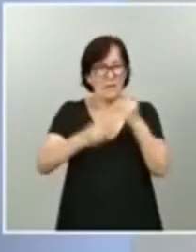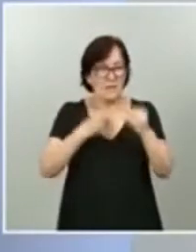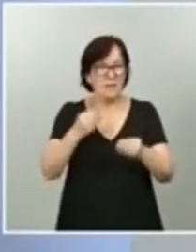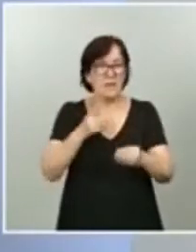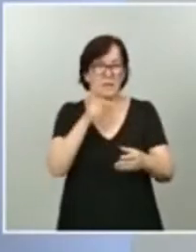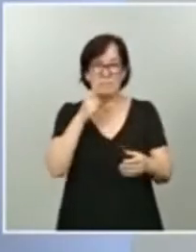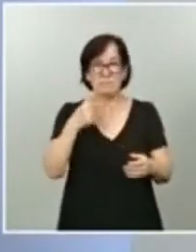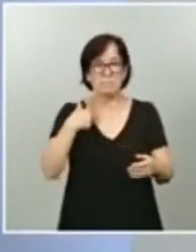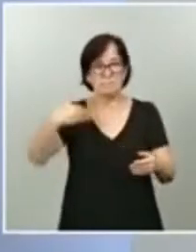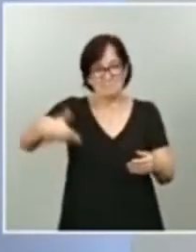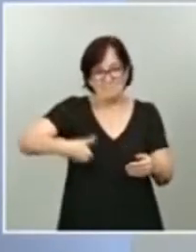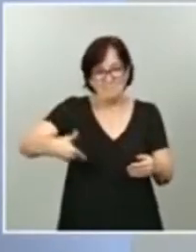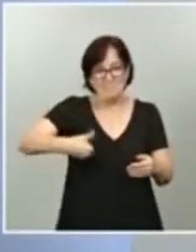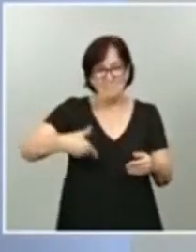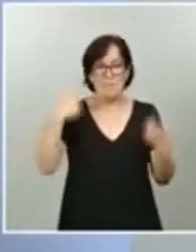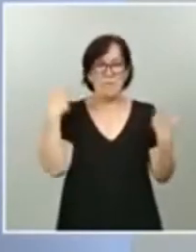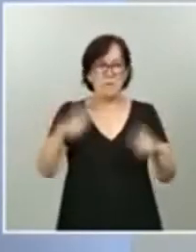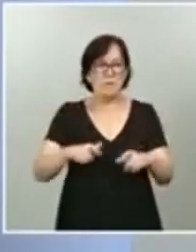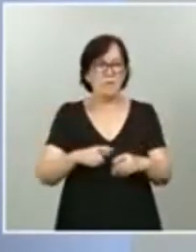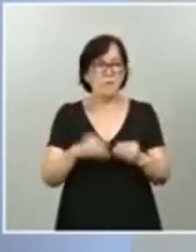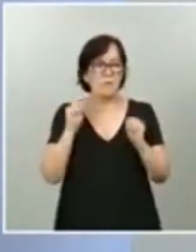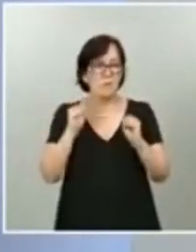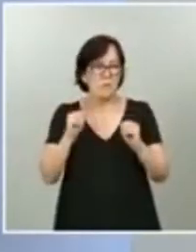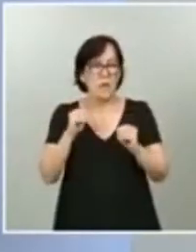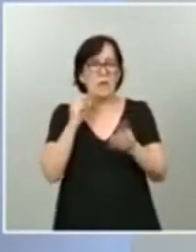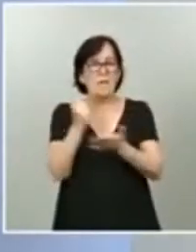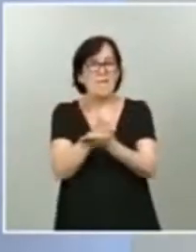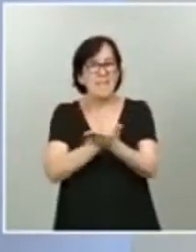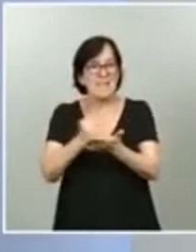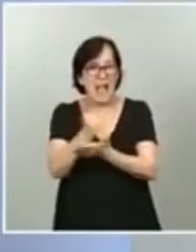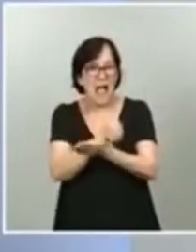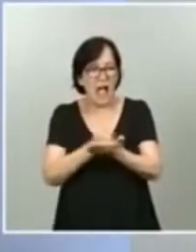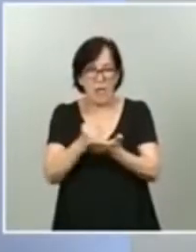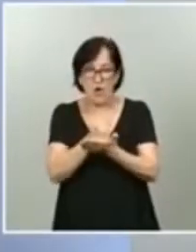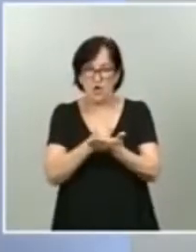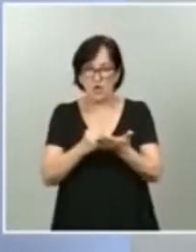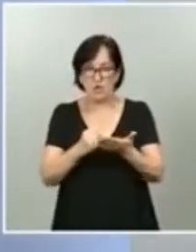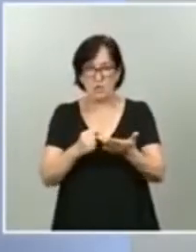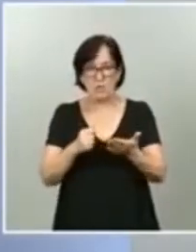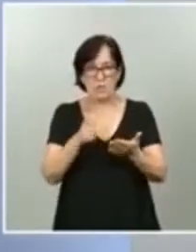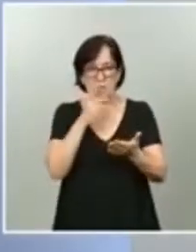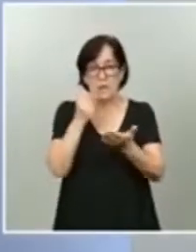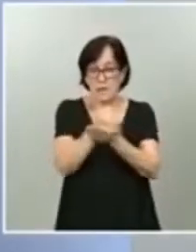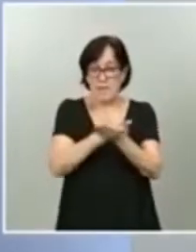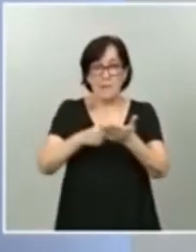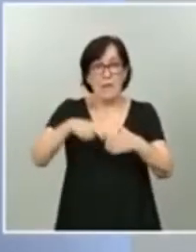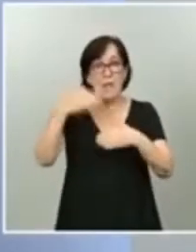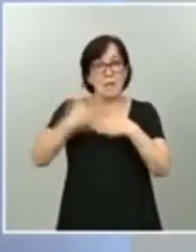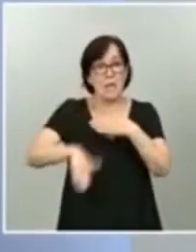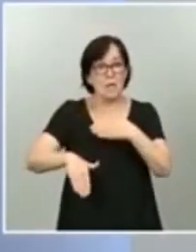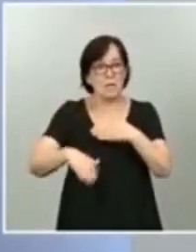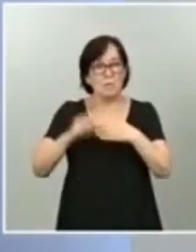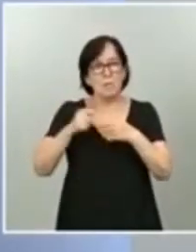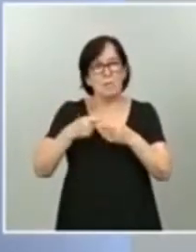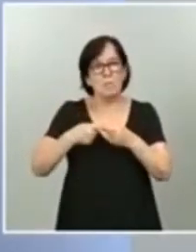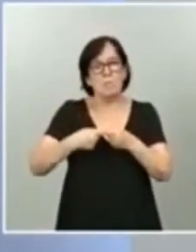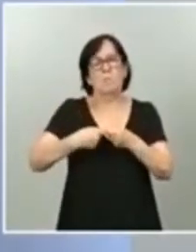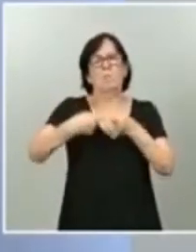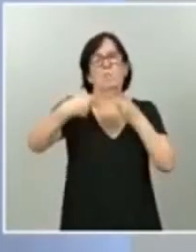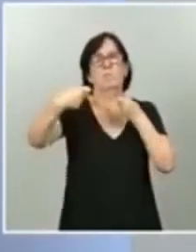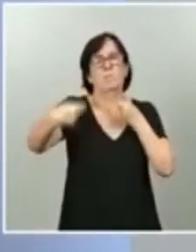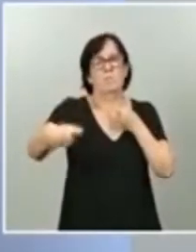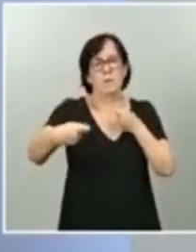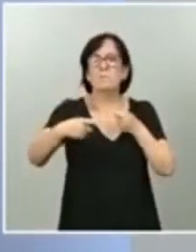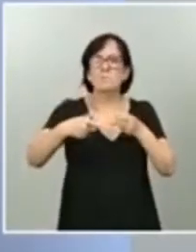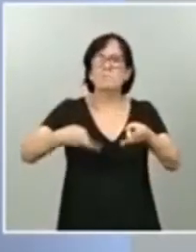sector y que tienen que ver con sus visados. Lo que hacemos es que los visados caducados van a validarse por un año